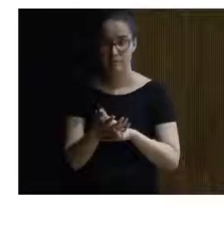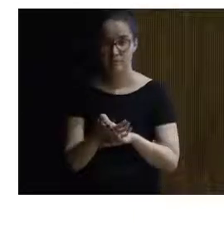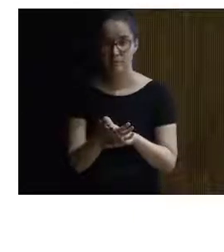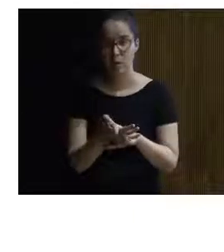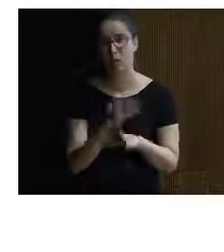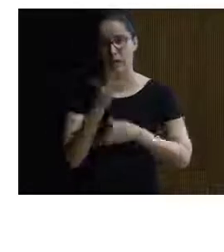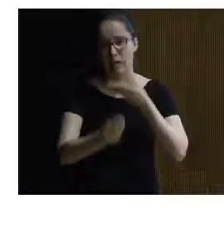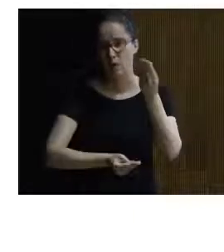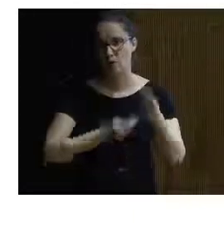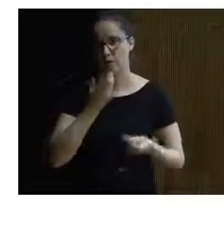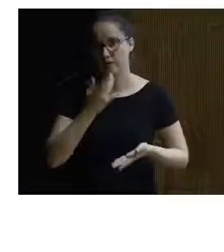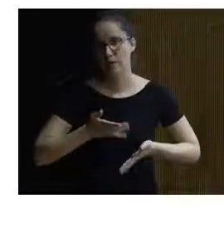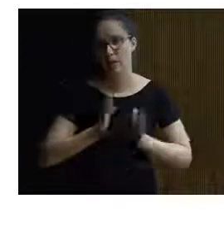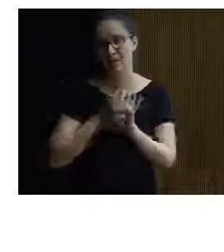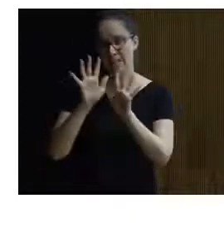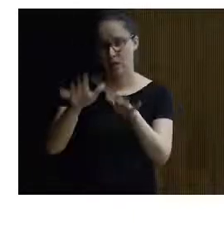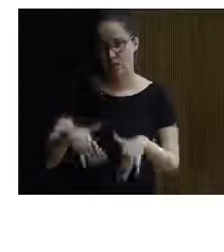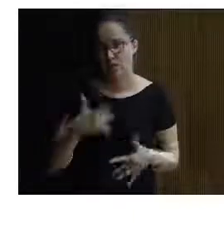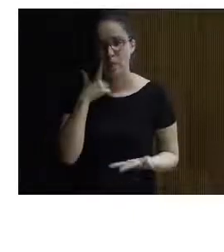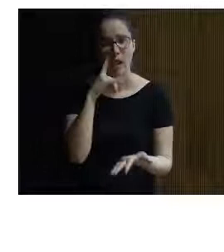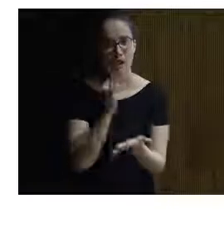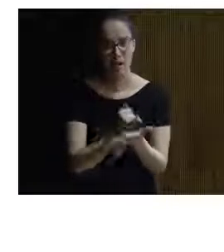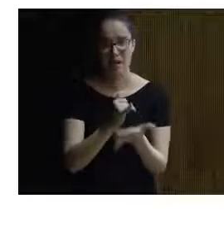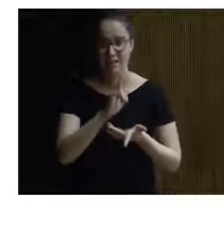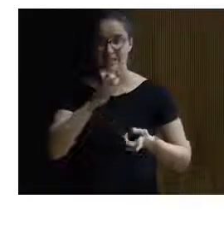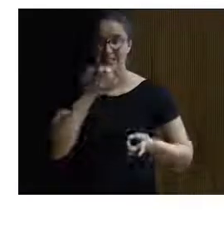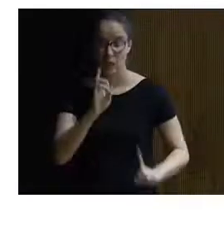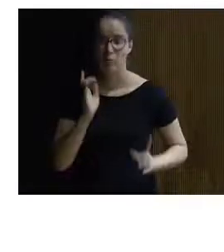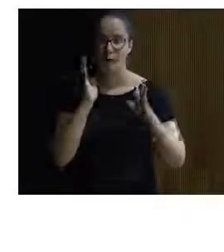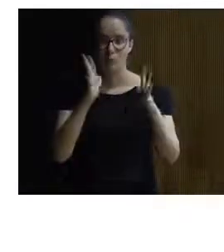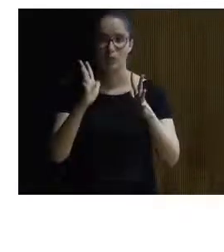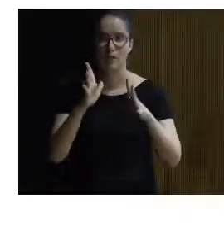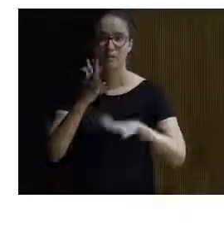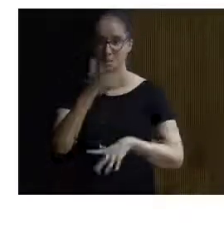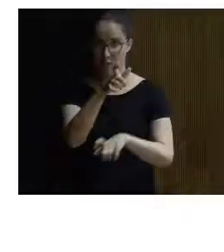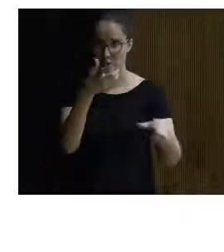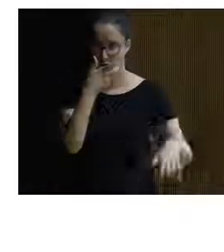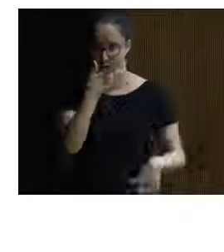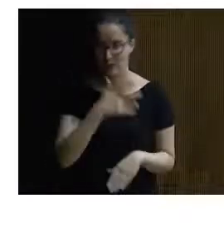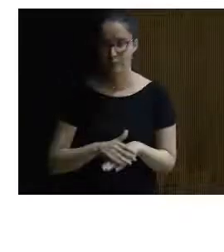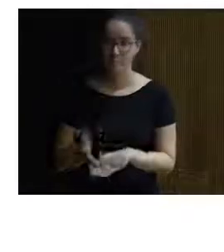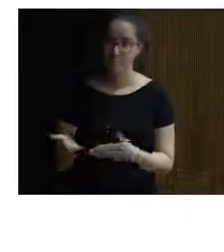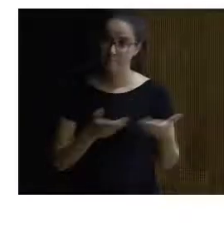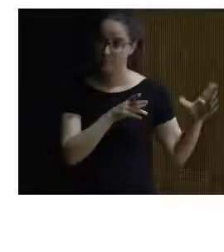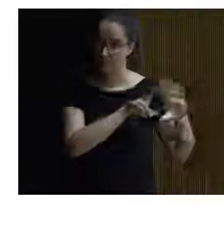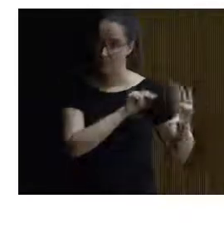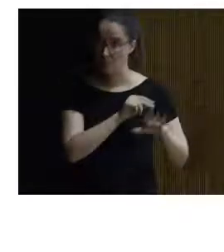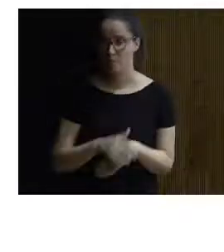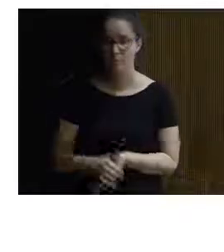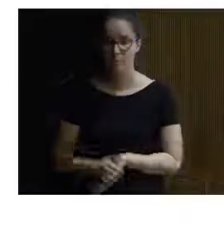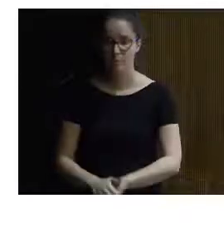en algún momento la utilicéis si vais por Castilla y León y si no, pues que se la recomendéis a vuestros conocidos. Vale, sí, a ver, porque el